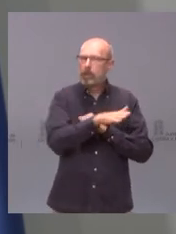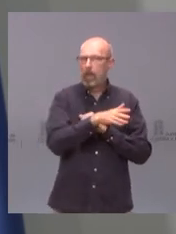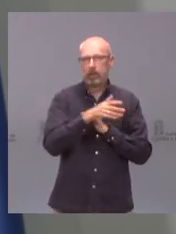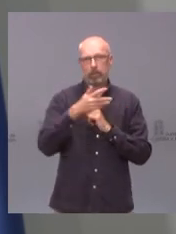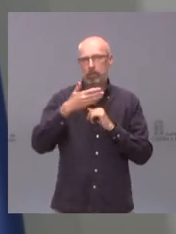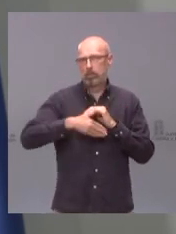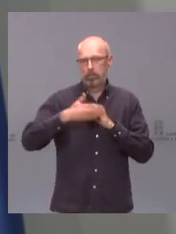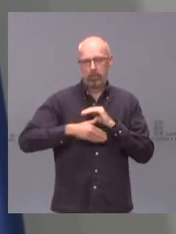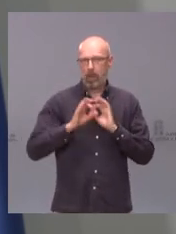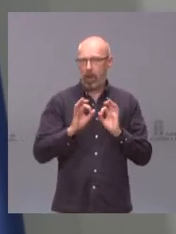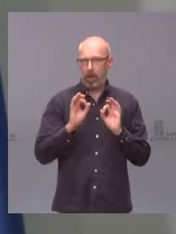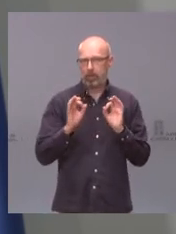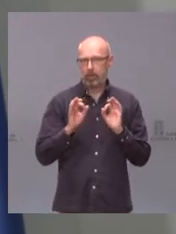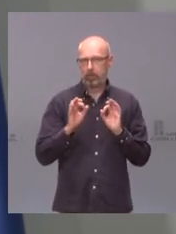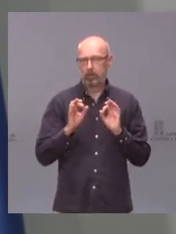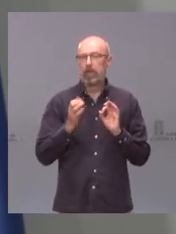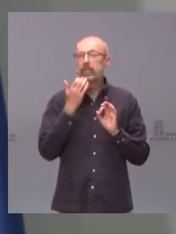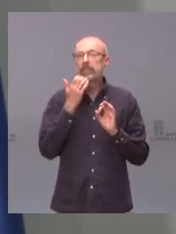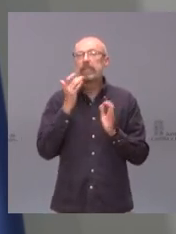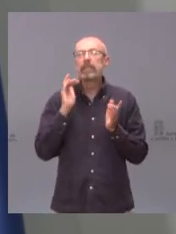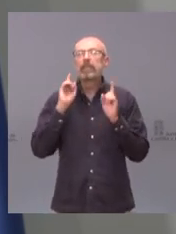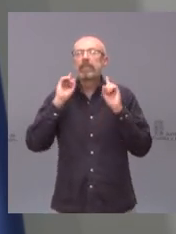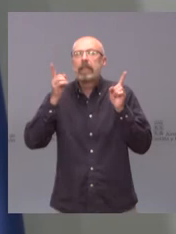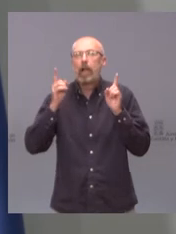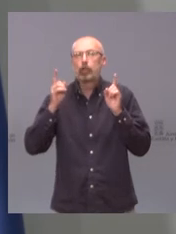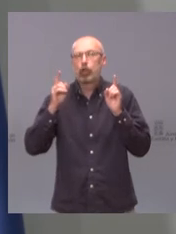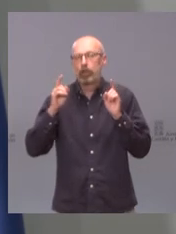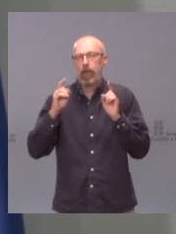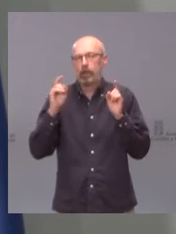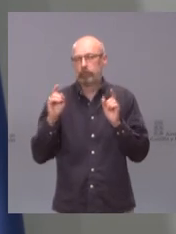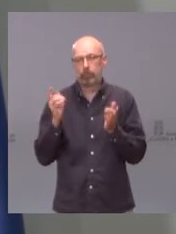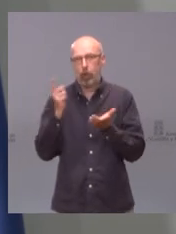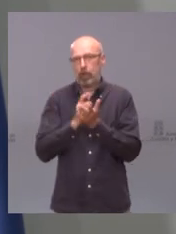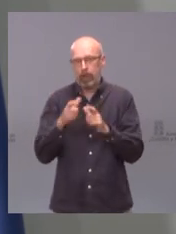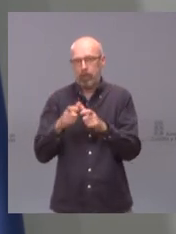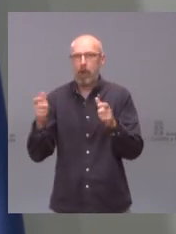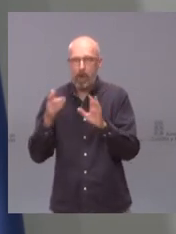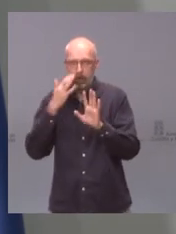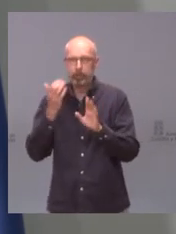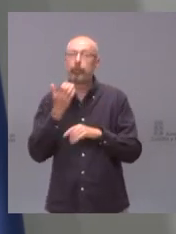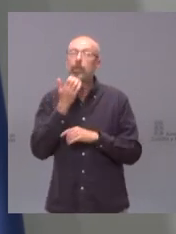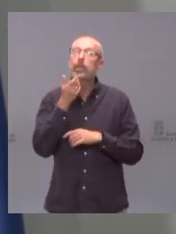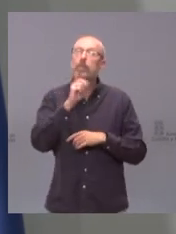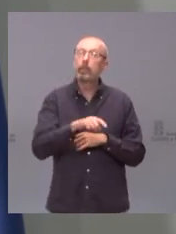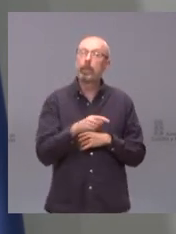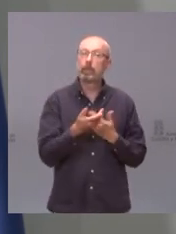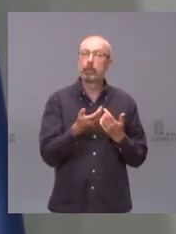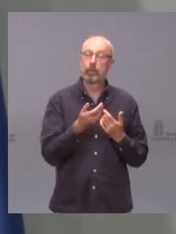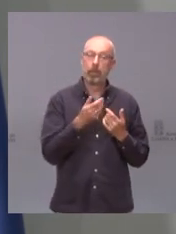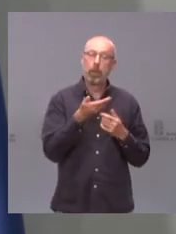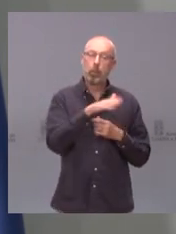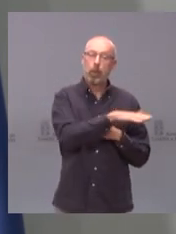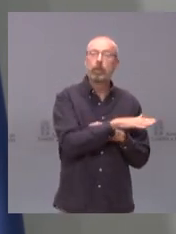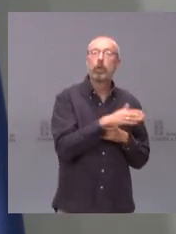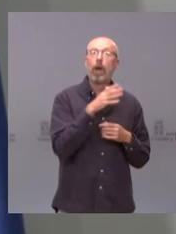de tener una nueva ola también hay que recordar que gran parte de esta mortalidad de mayores de 80 se producía en residencias que